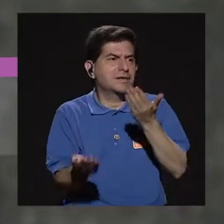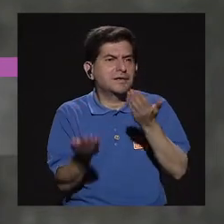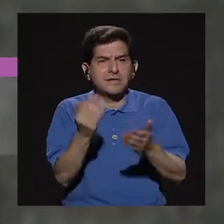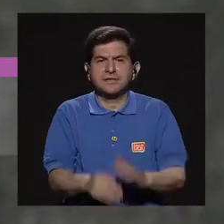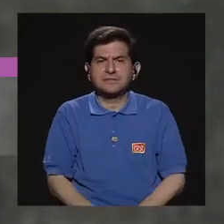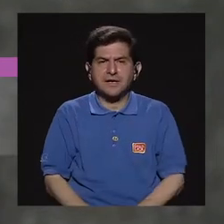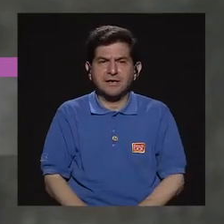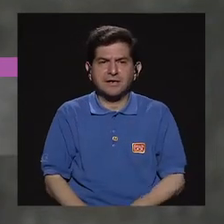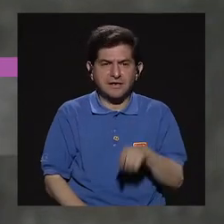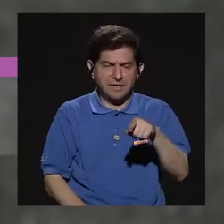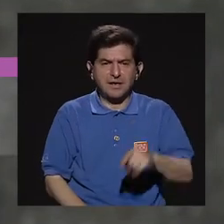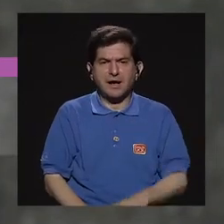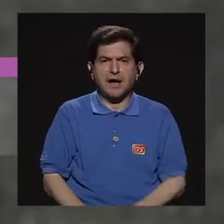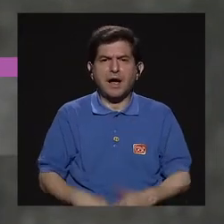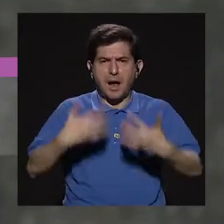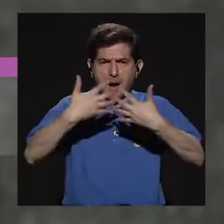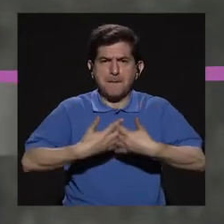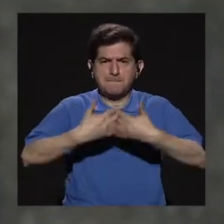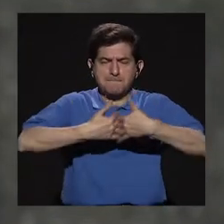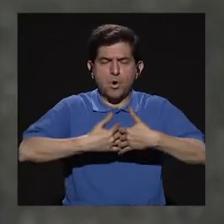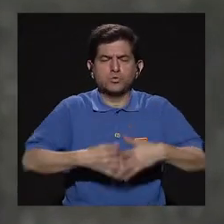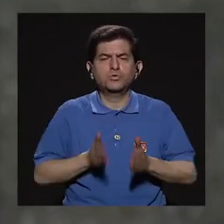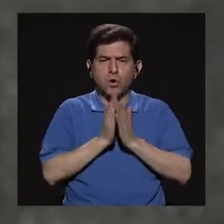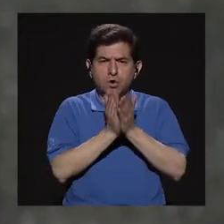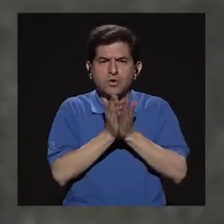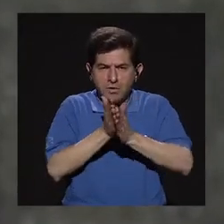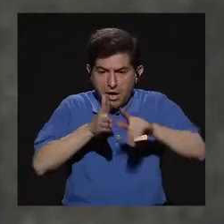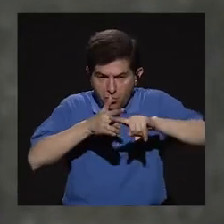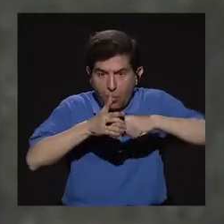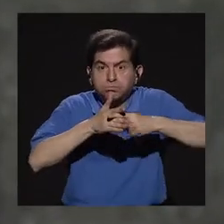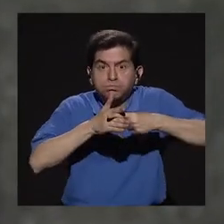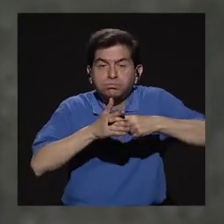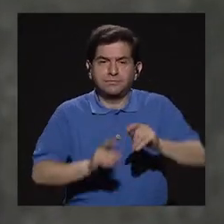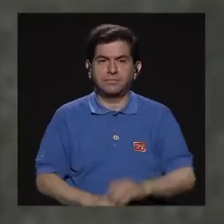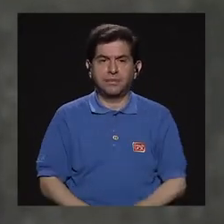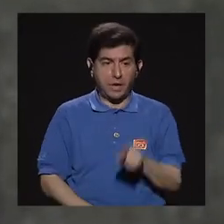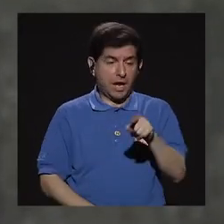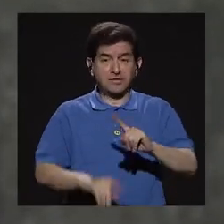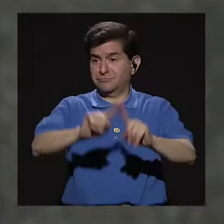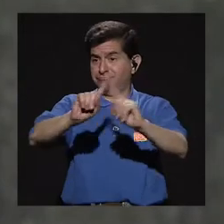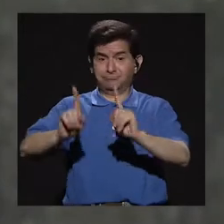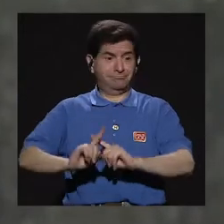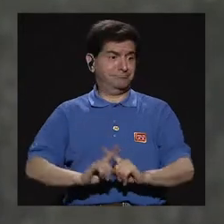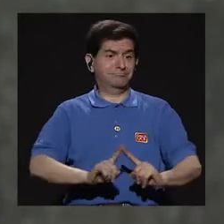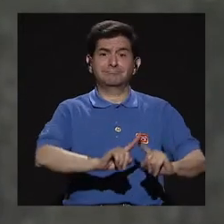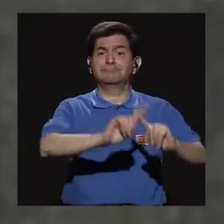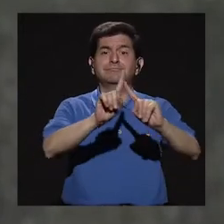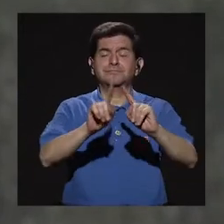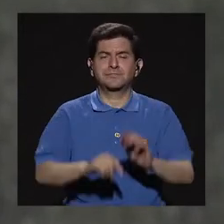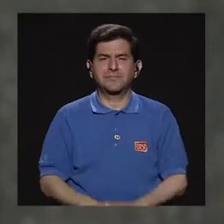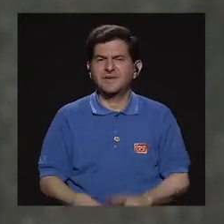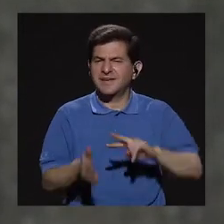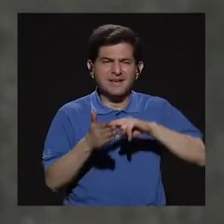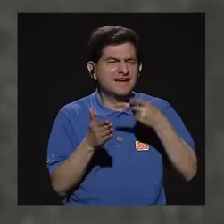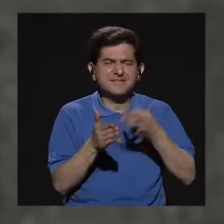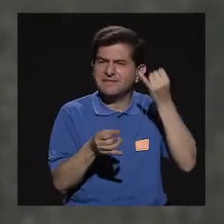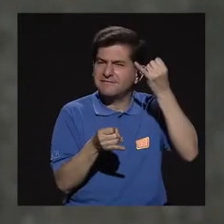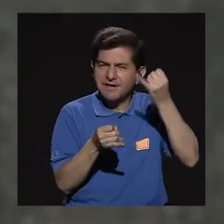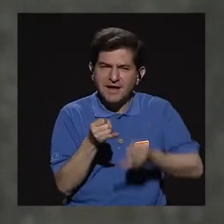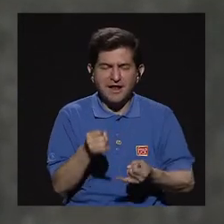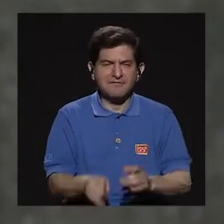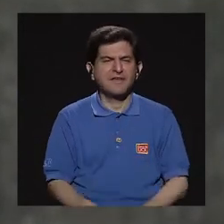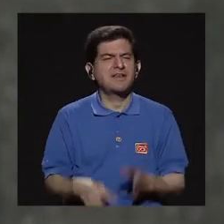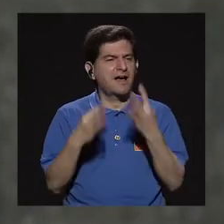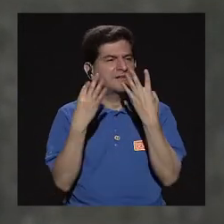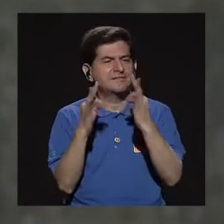digamos, para reparación de motores de barcos y cuestiones así, ¿verdad? Entonces eso es muy diverso. ¿Qué sería, digamos, al final